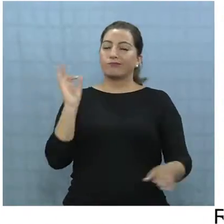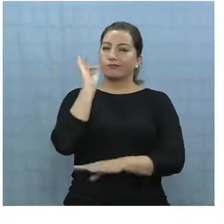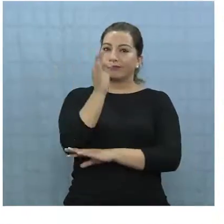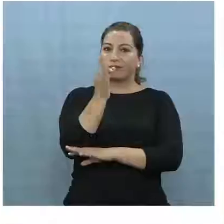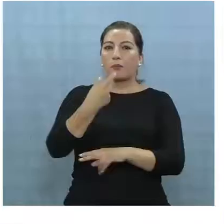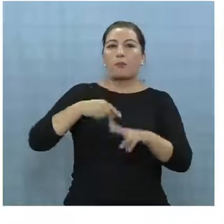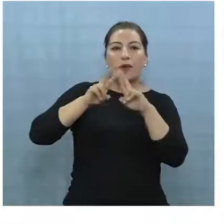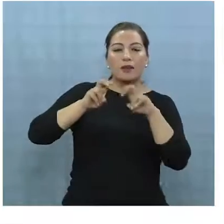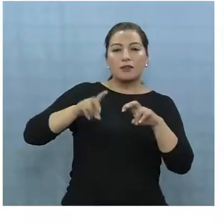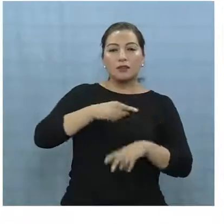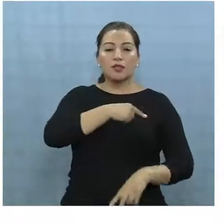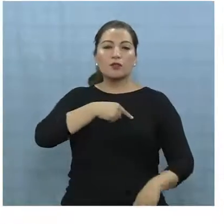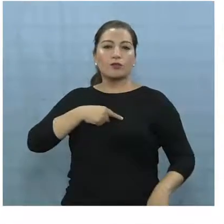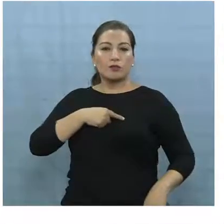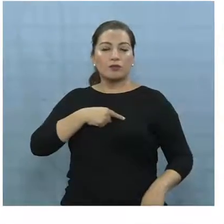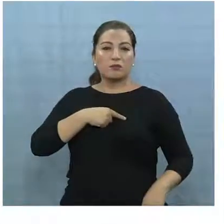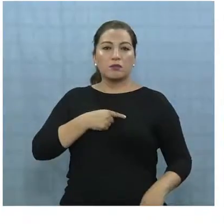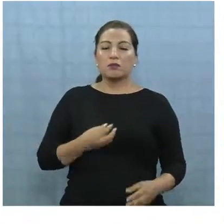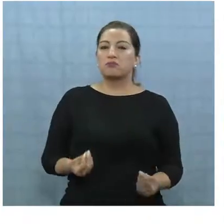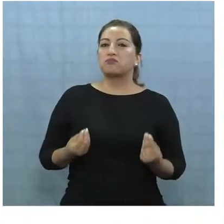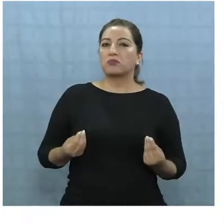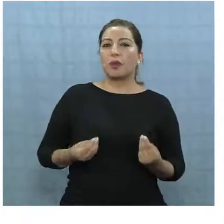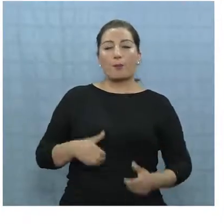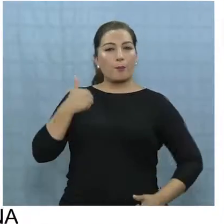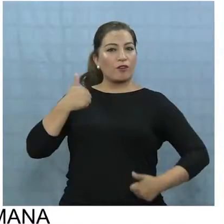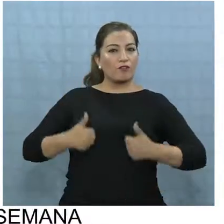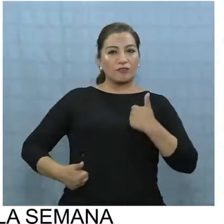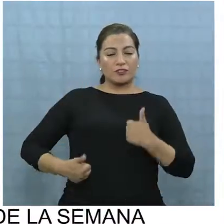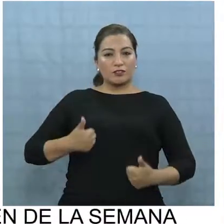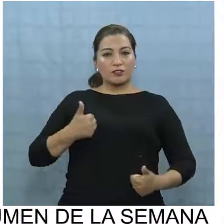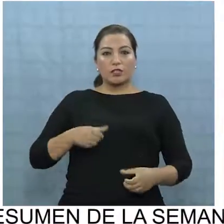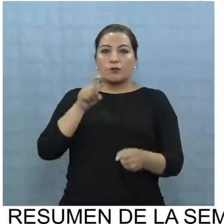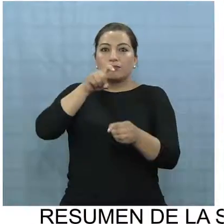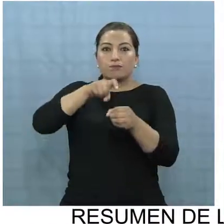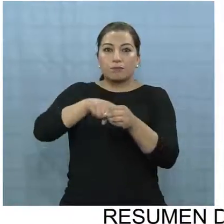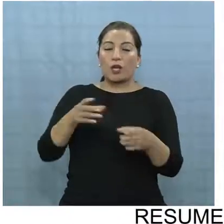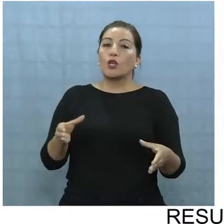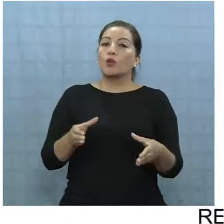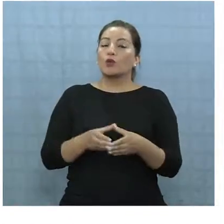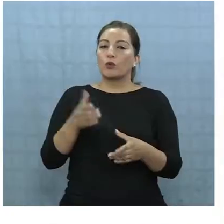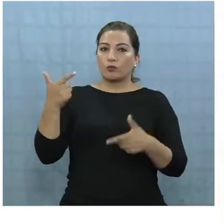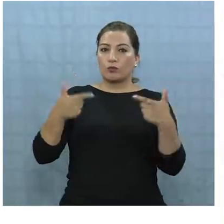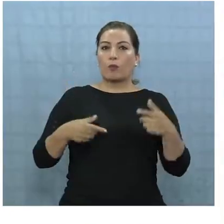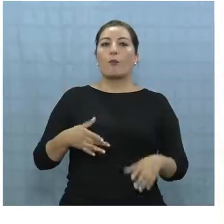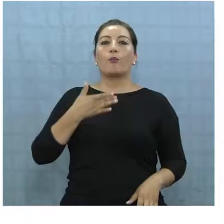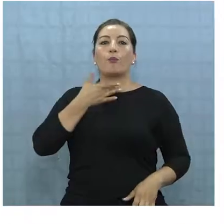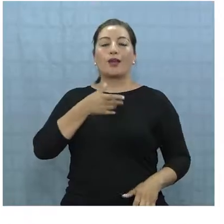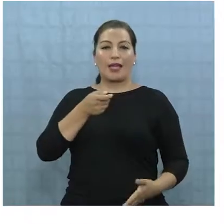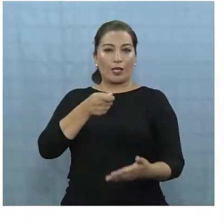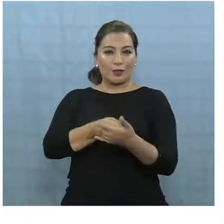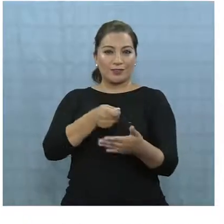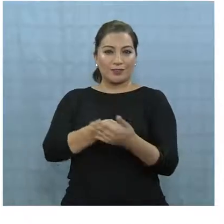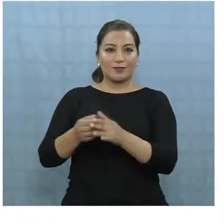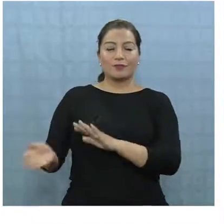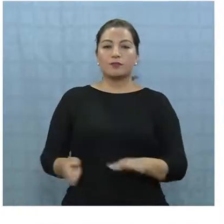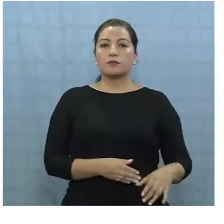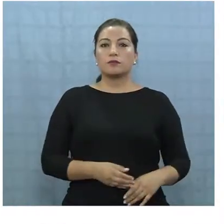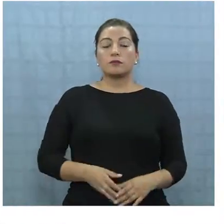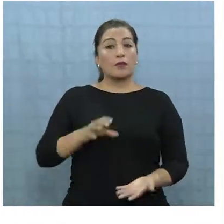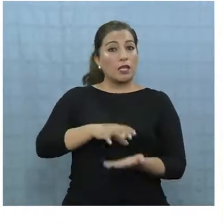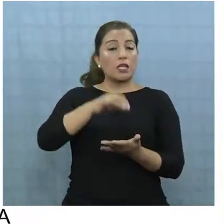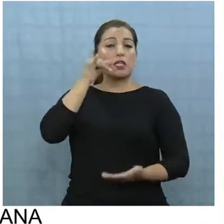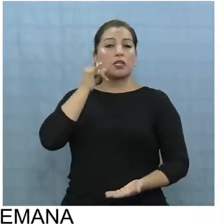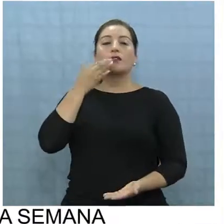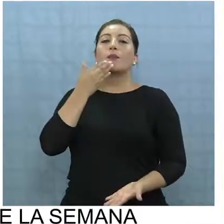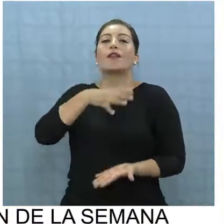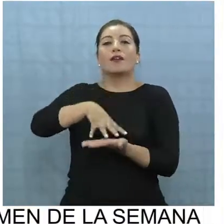política para analizar nombres por capacidad, profesionalismo y militancia, entre otras exigencias. Nuestra región